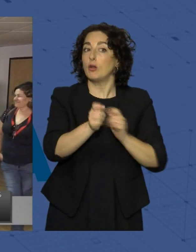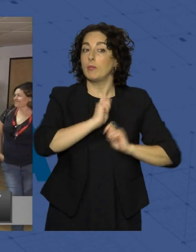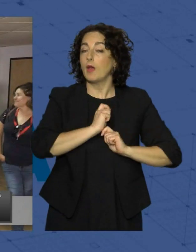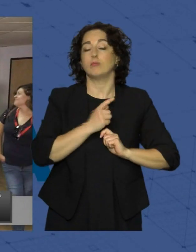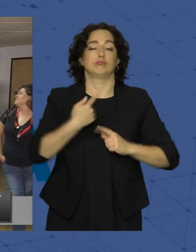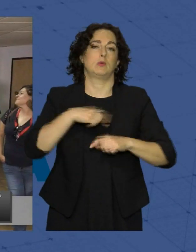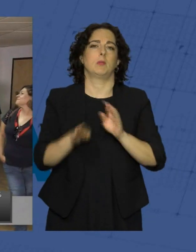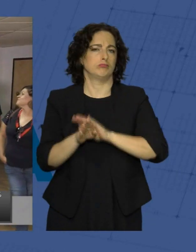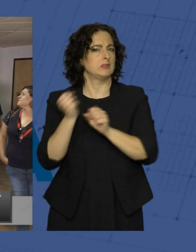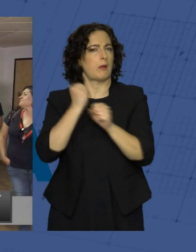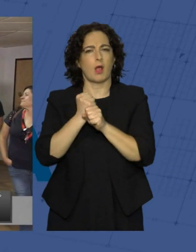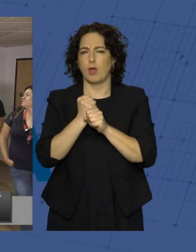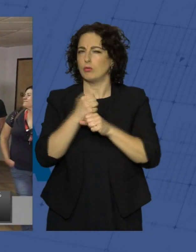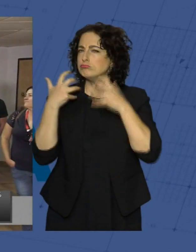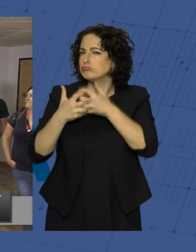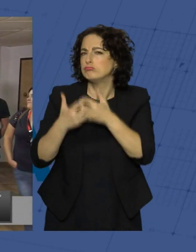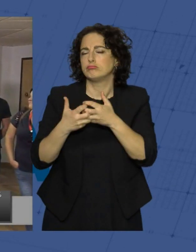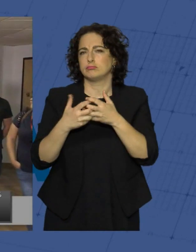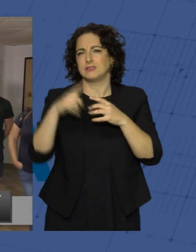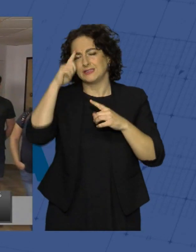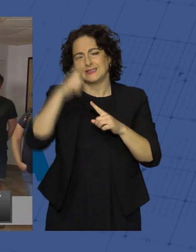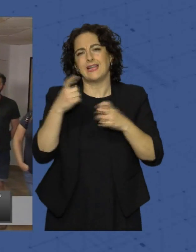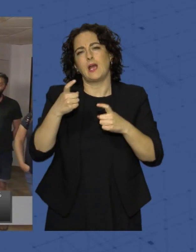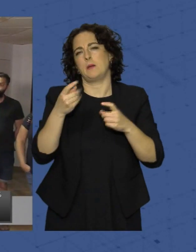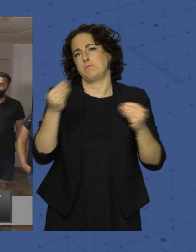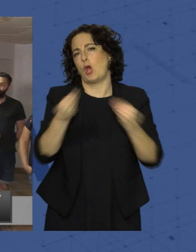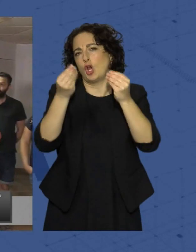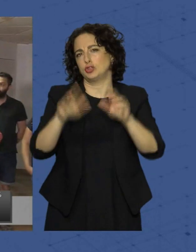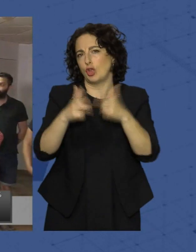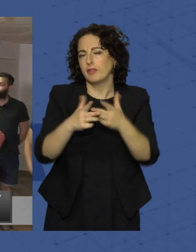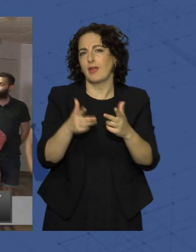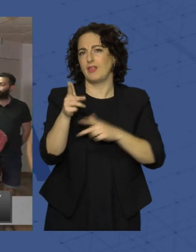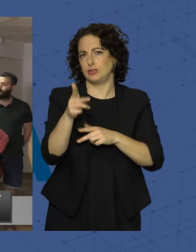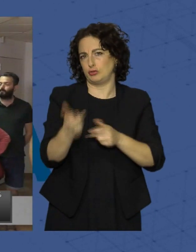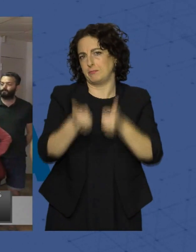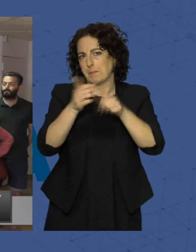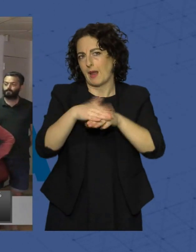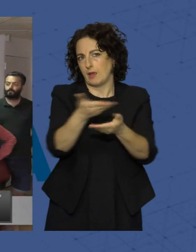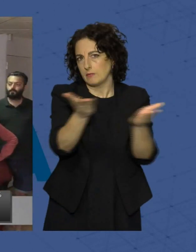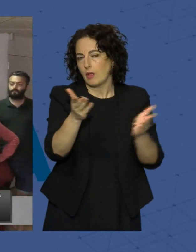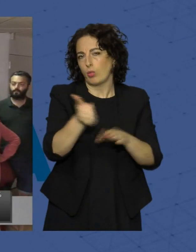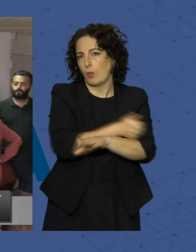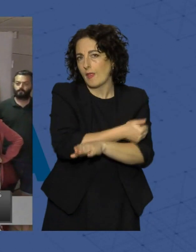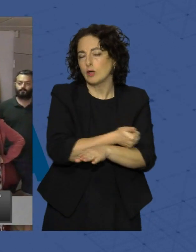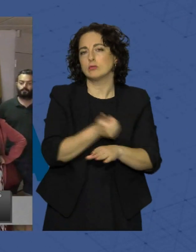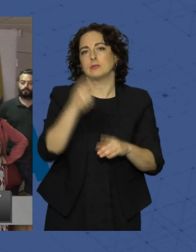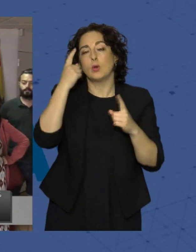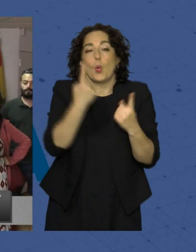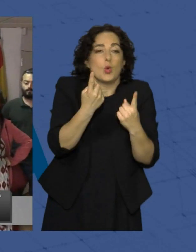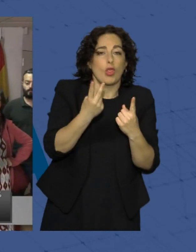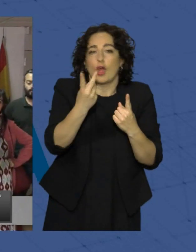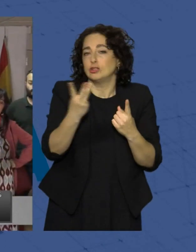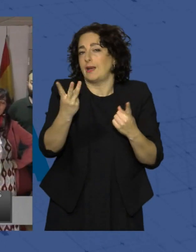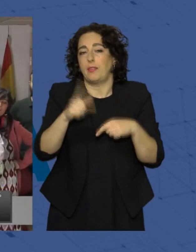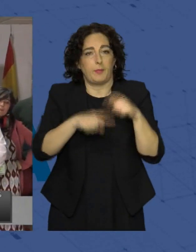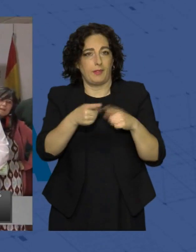vamos a dejarnos la piel en conseguir mejoras sociales, más derechos para la ciudadanía y vamos a tirar para adelante. Con uno, con dos, con tres,